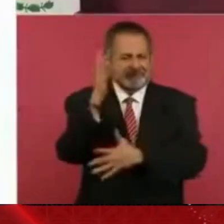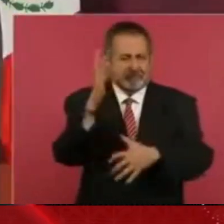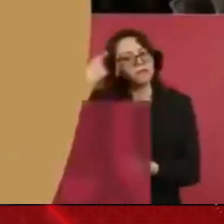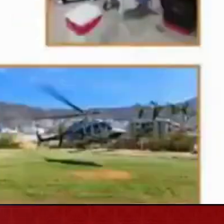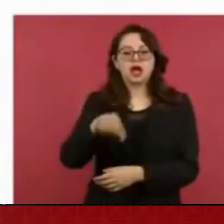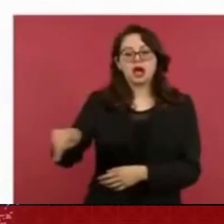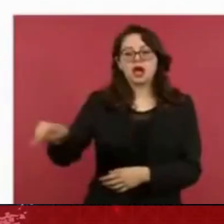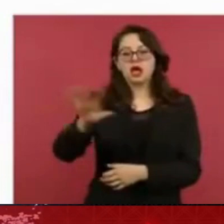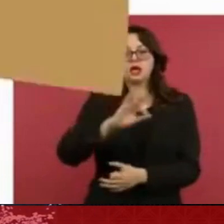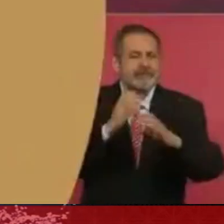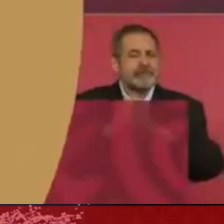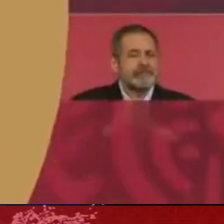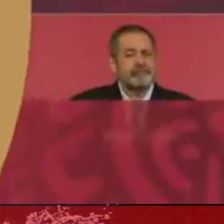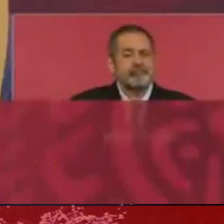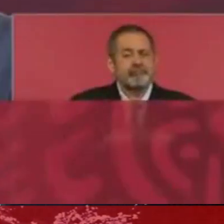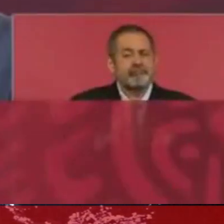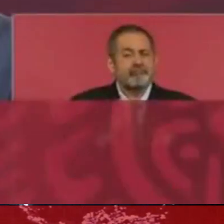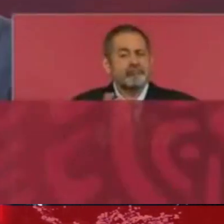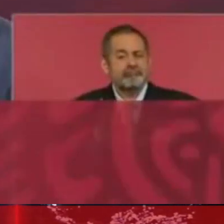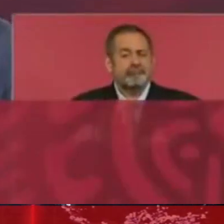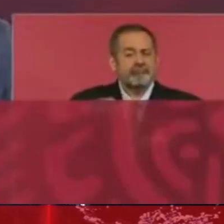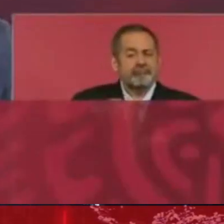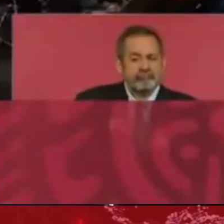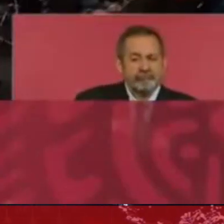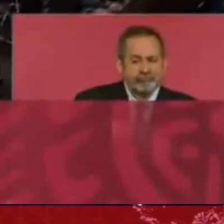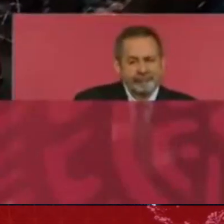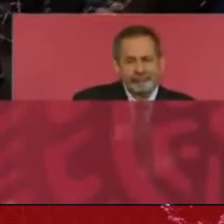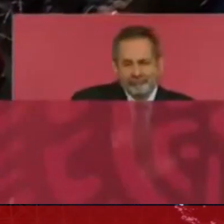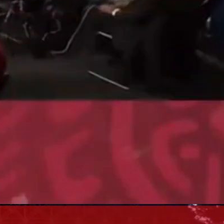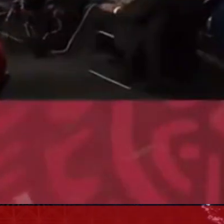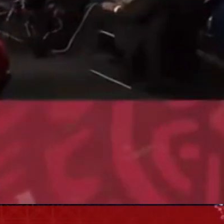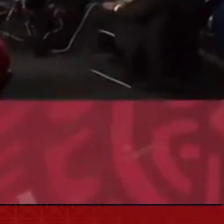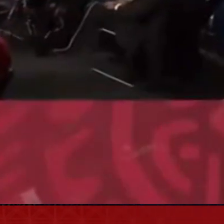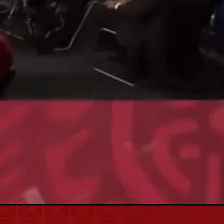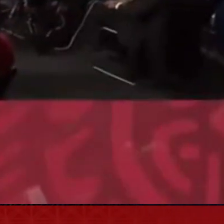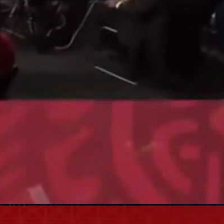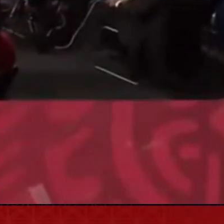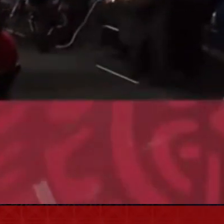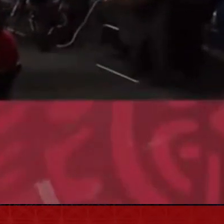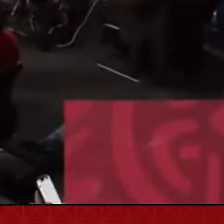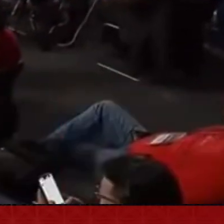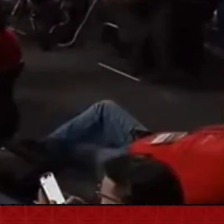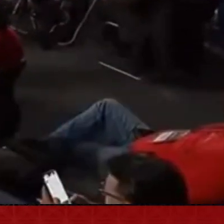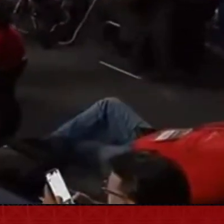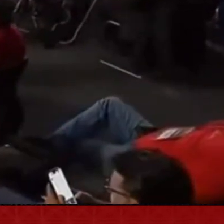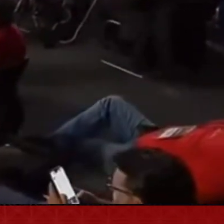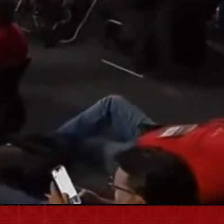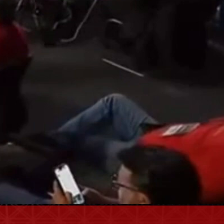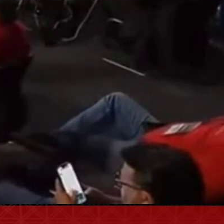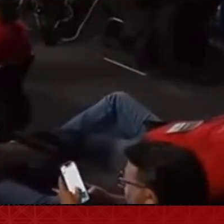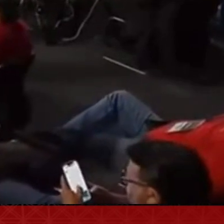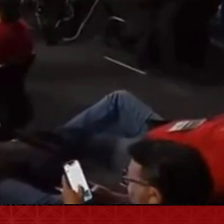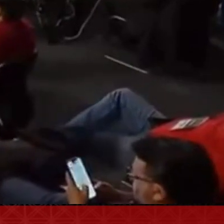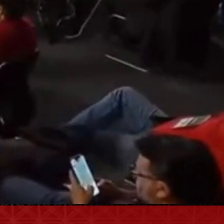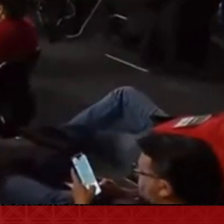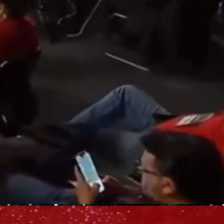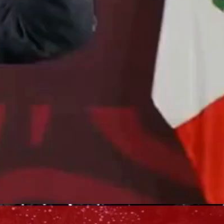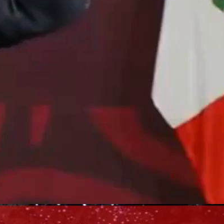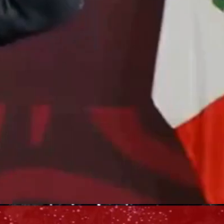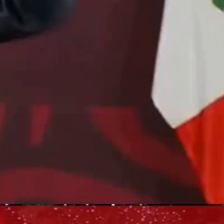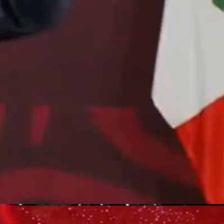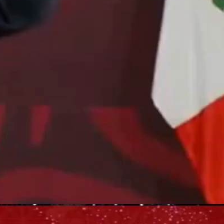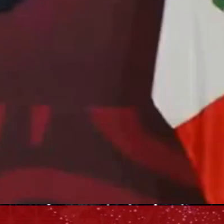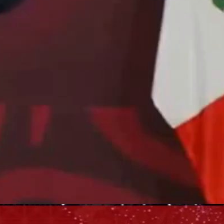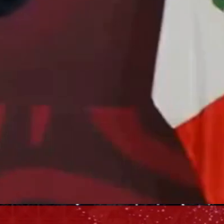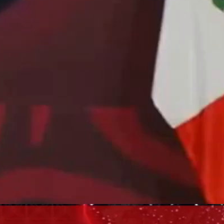no se toquen. El mandatario mexicano reveló que ha iniciado el diálogo con los dueños de las concesiones de las vías